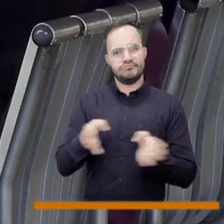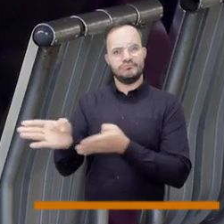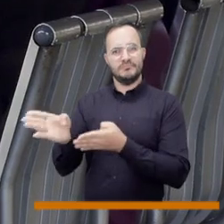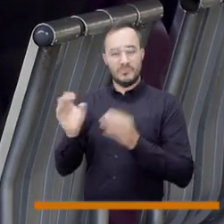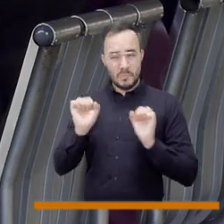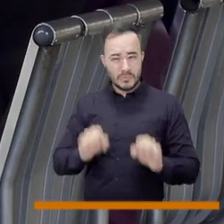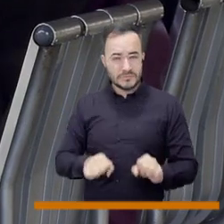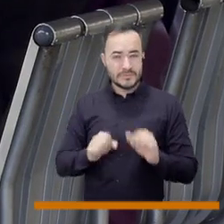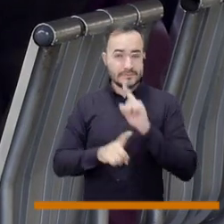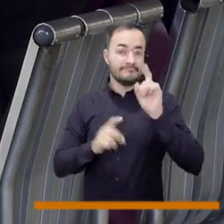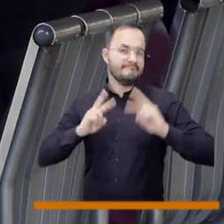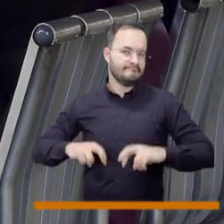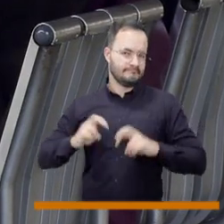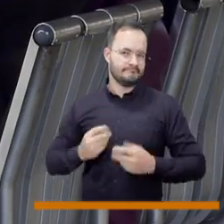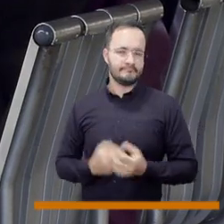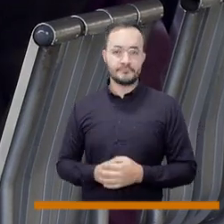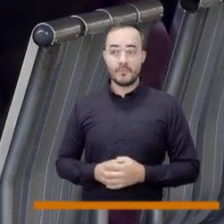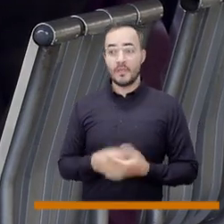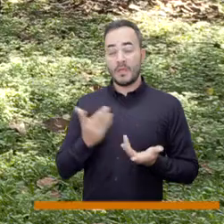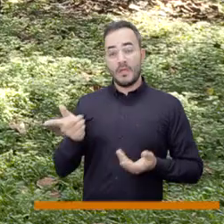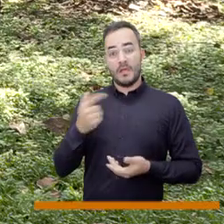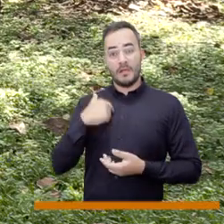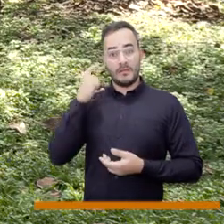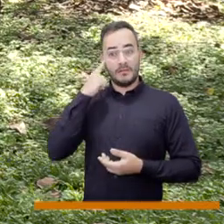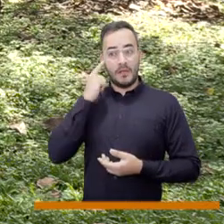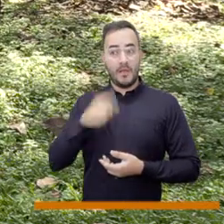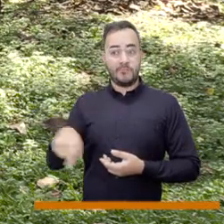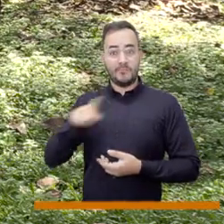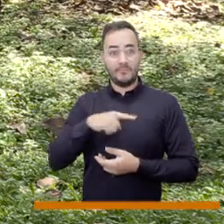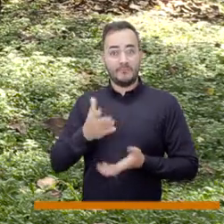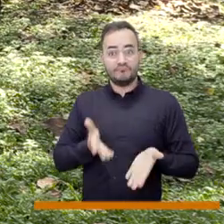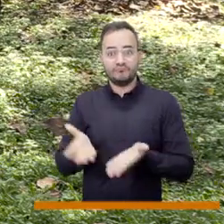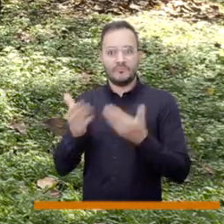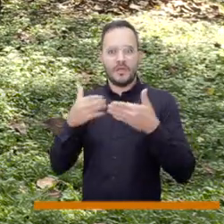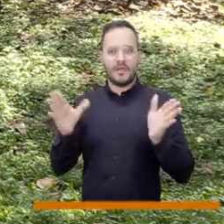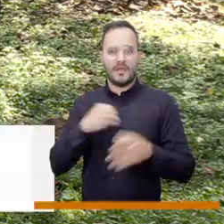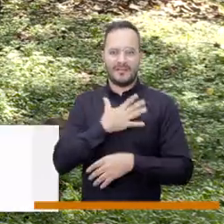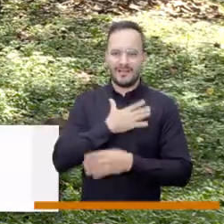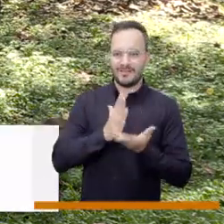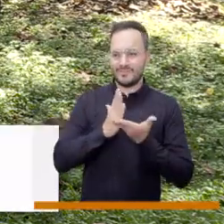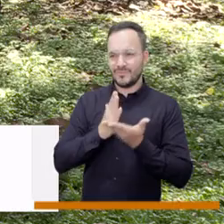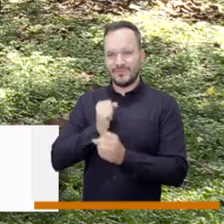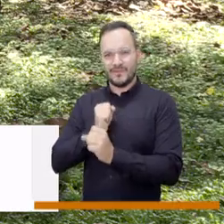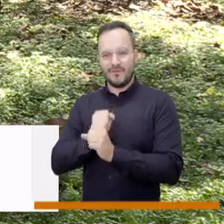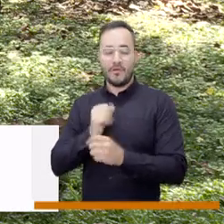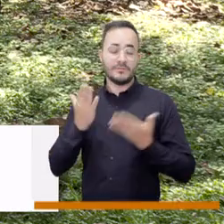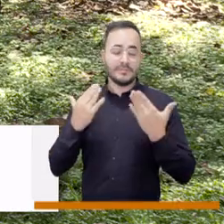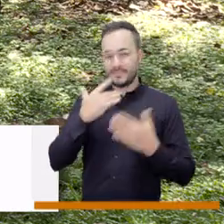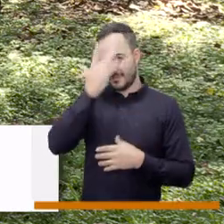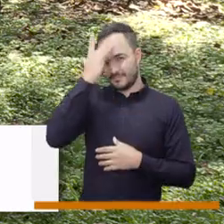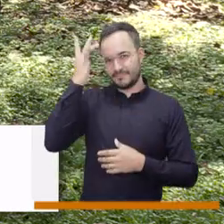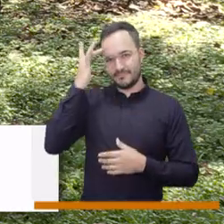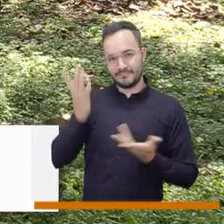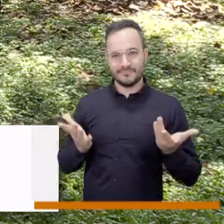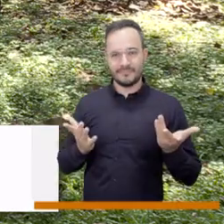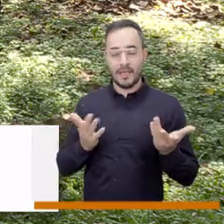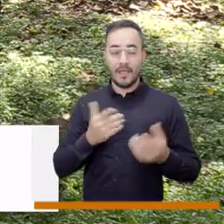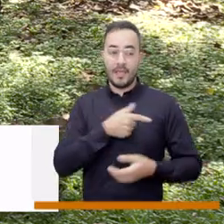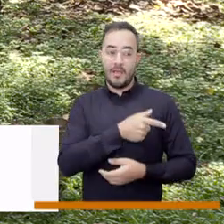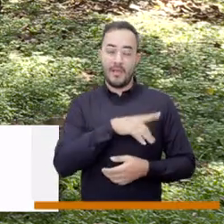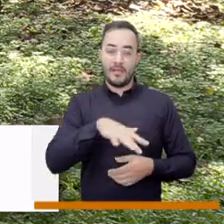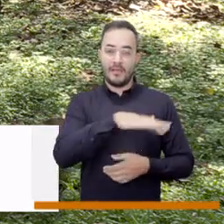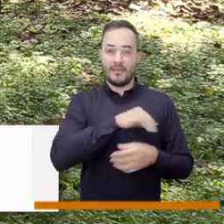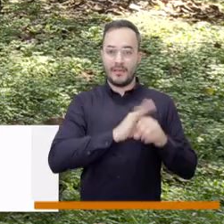adicional al tema de la educación y el empleo para la juventud tiene que ver con el tema de la salud mental y es que, como vimos, la pandemia